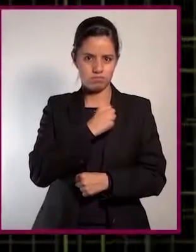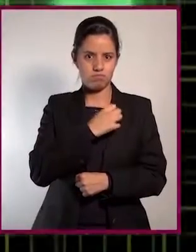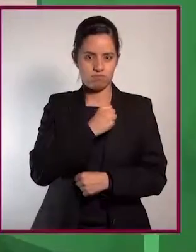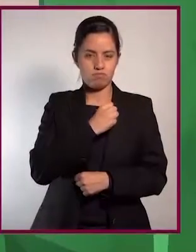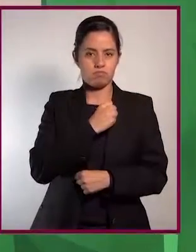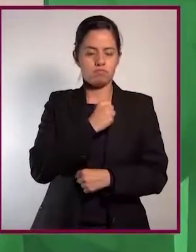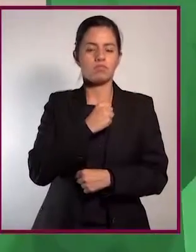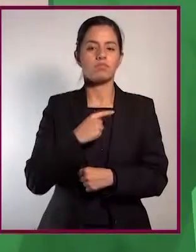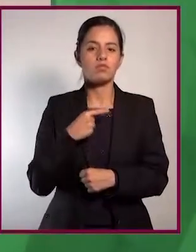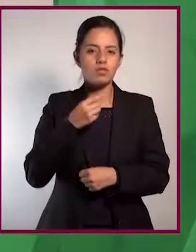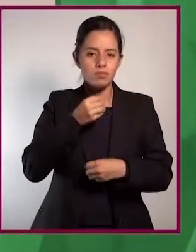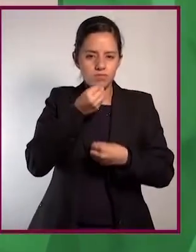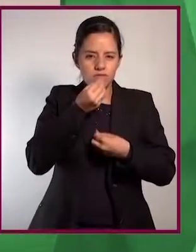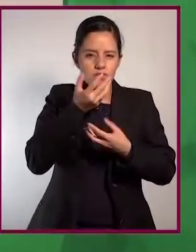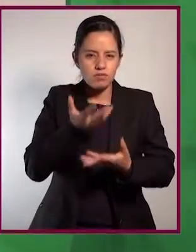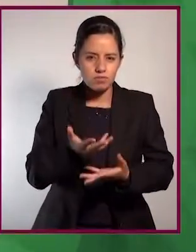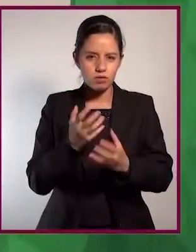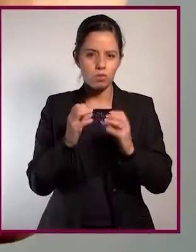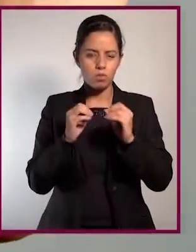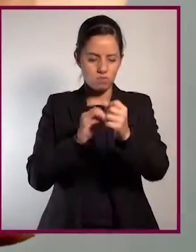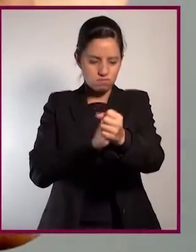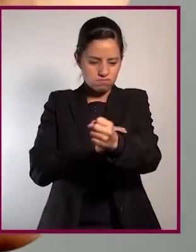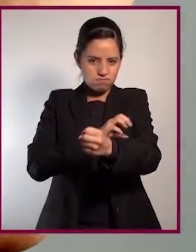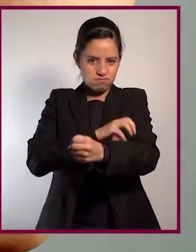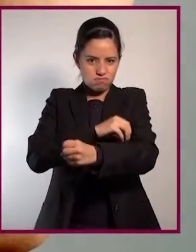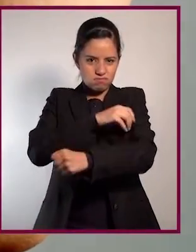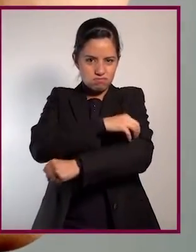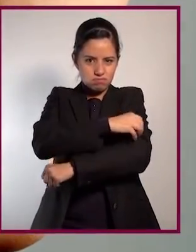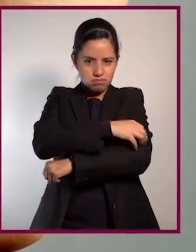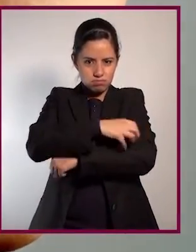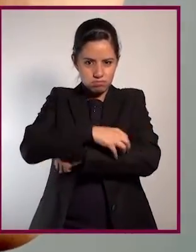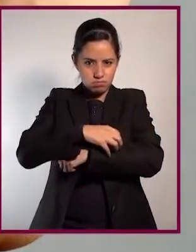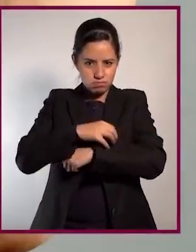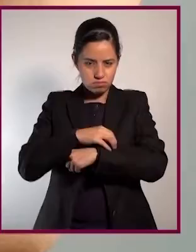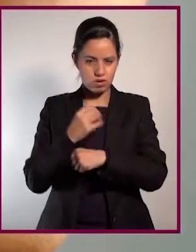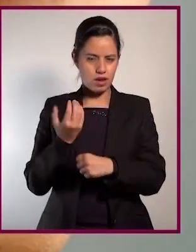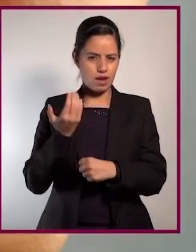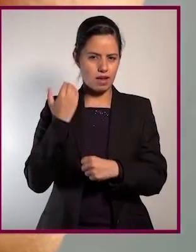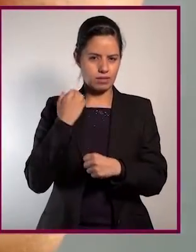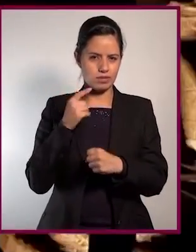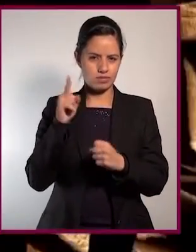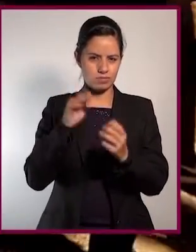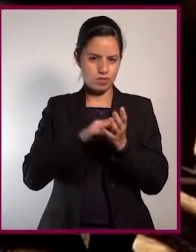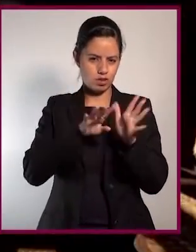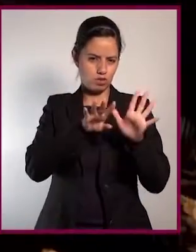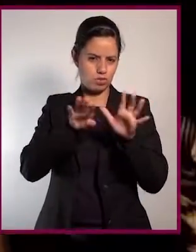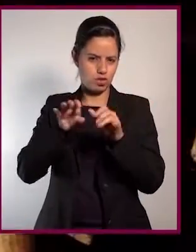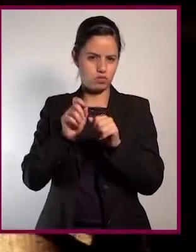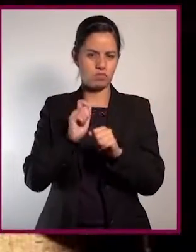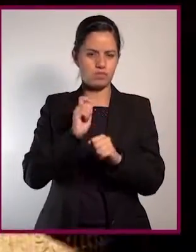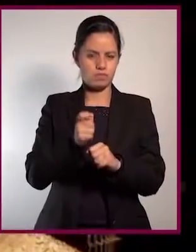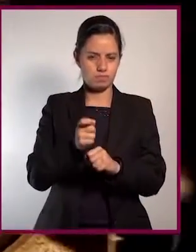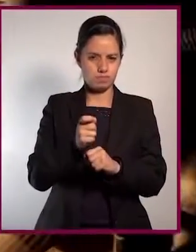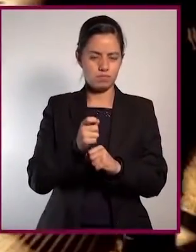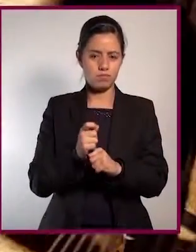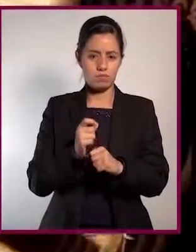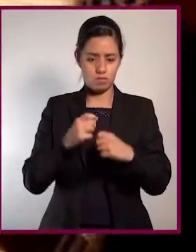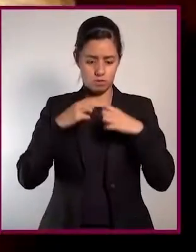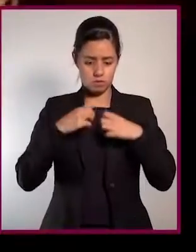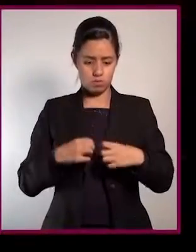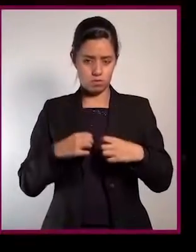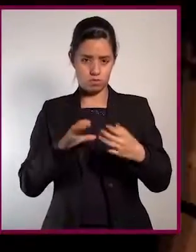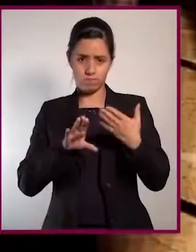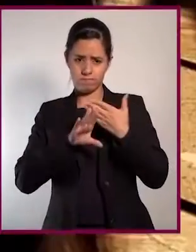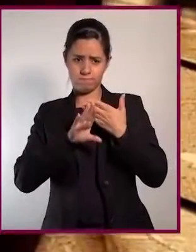acelerado, náuseas, vómitos y erupción cutánea. Aunque el término se acuñó a principios del siglo XX por